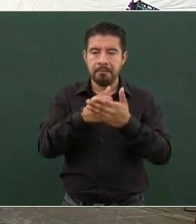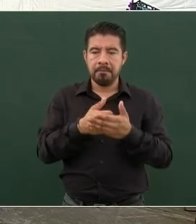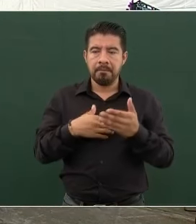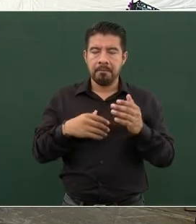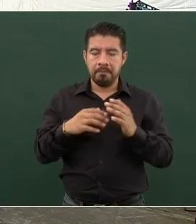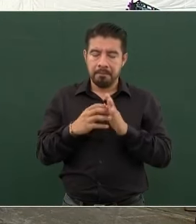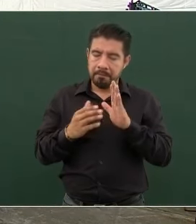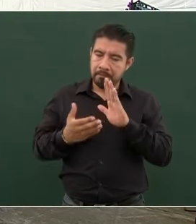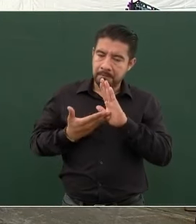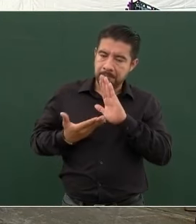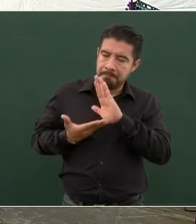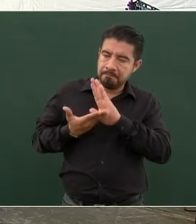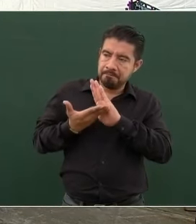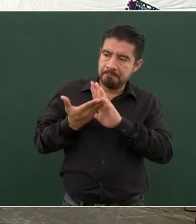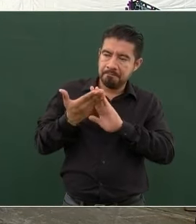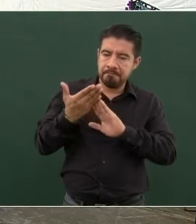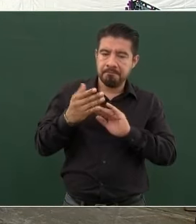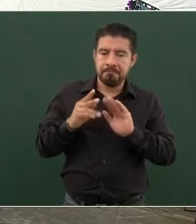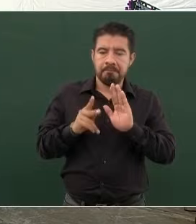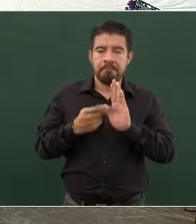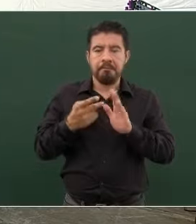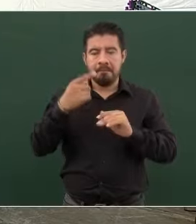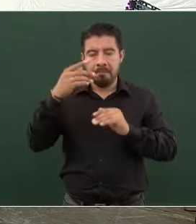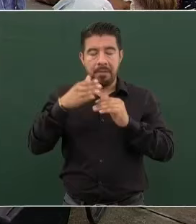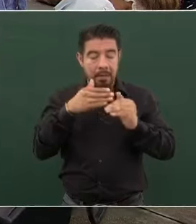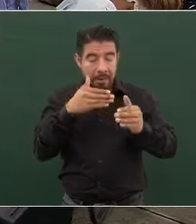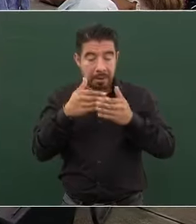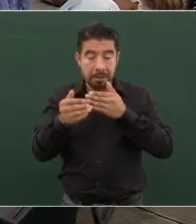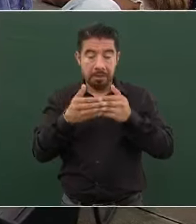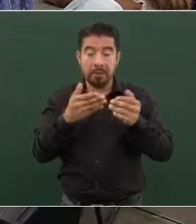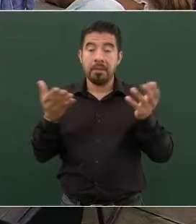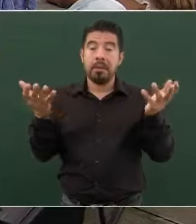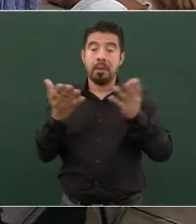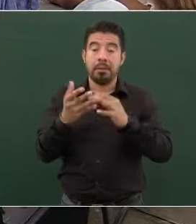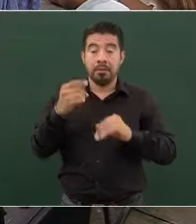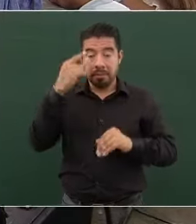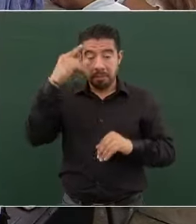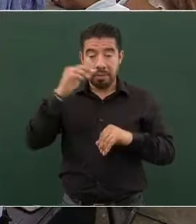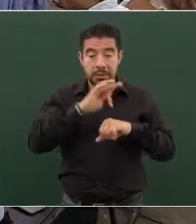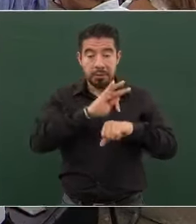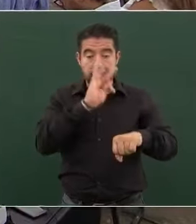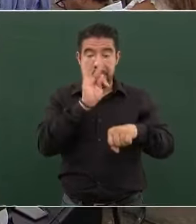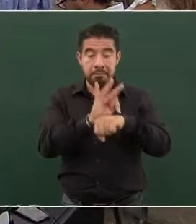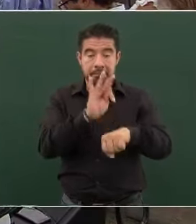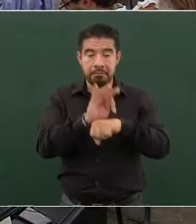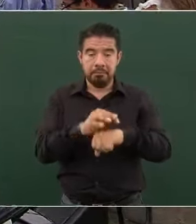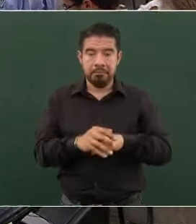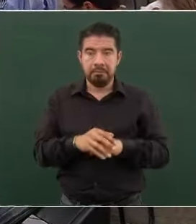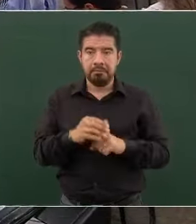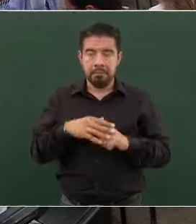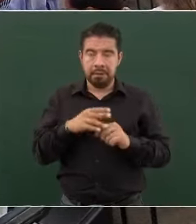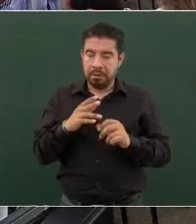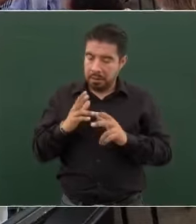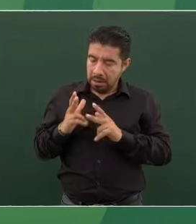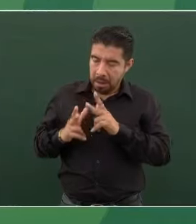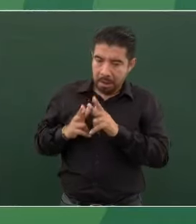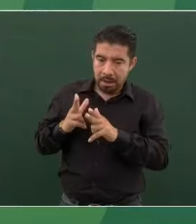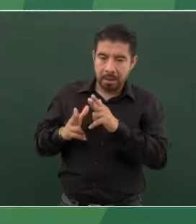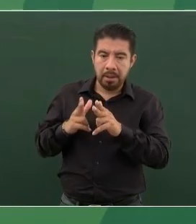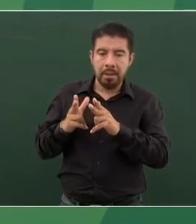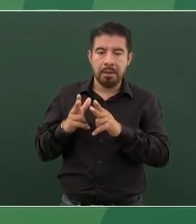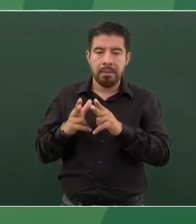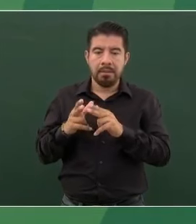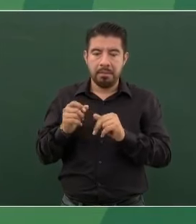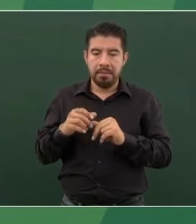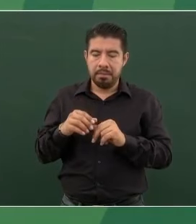o reconstrucción o modernización del tren de